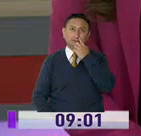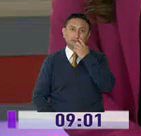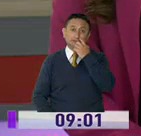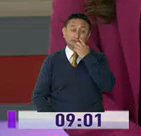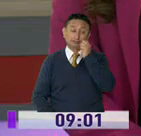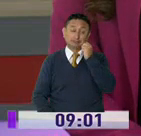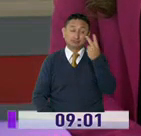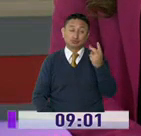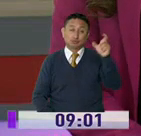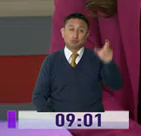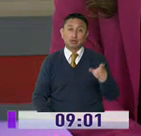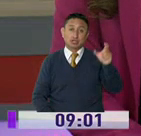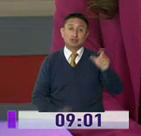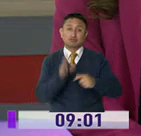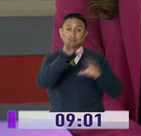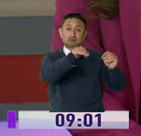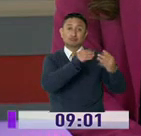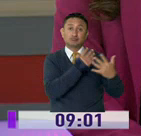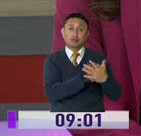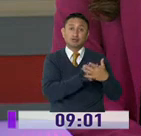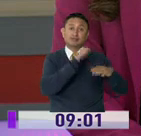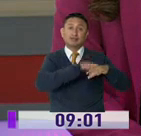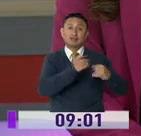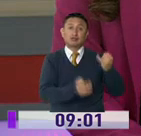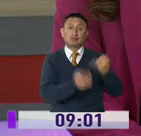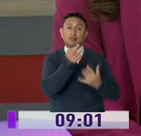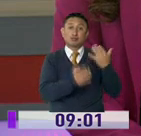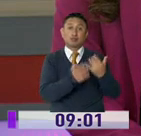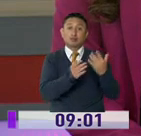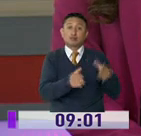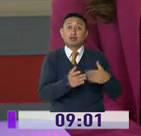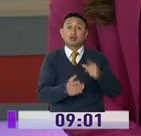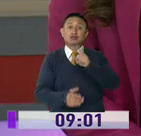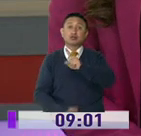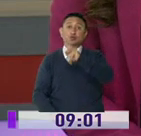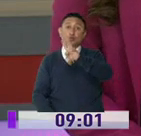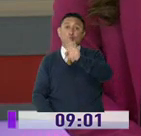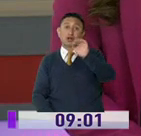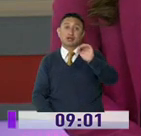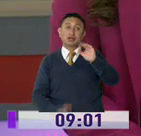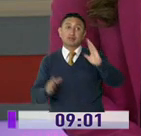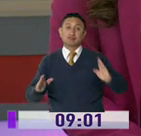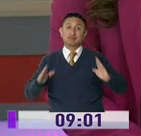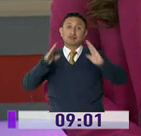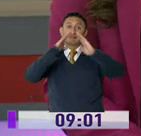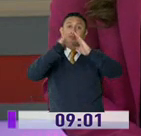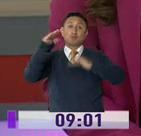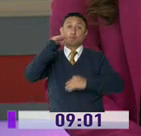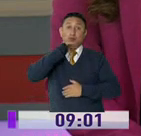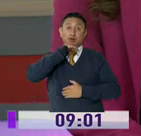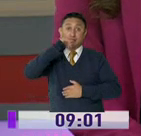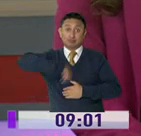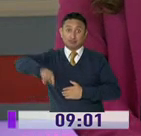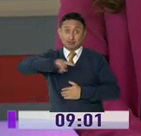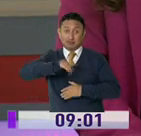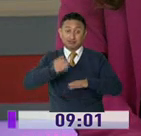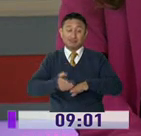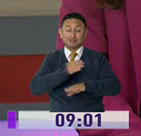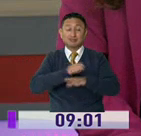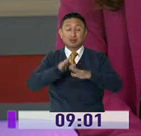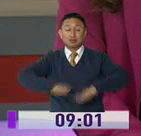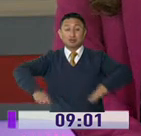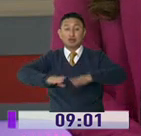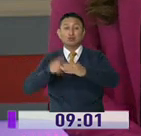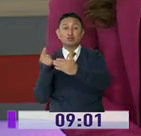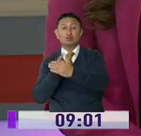Y dos personas fueron detenidas por el incendio provocado a una de las 140 villas del complejo de la refinería de Manaví, donde se levanta el centro